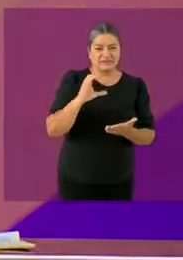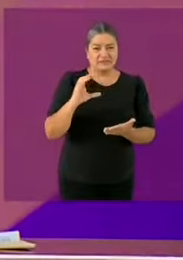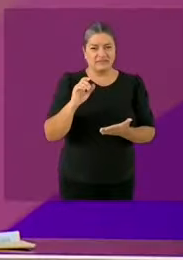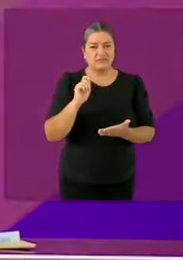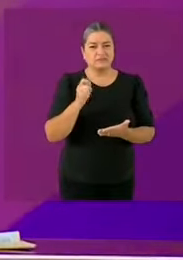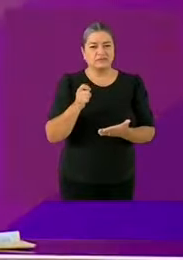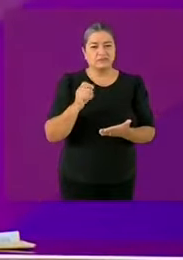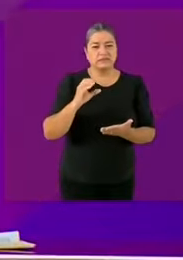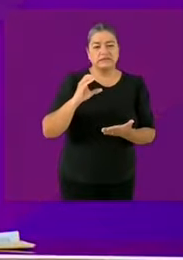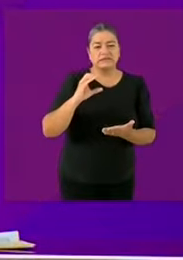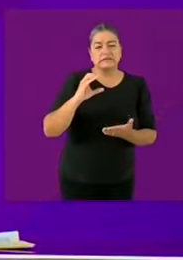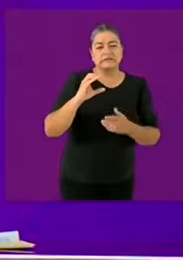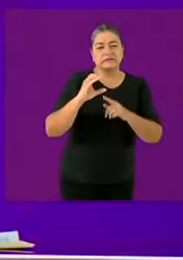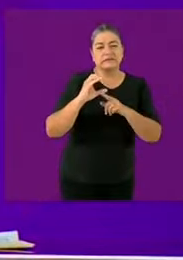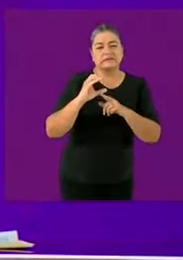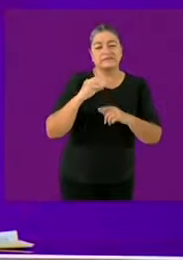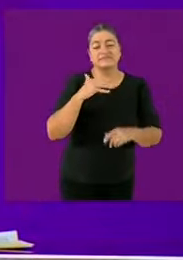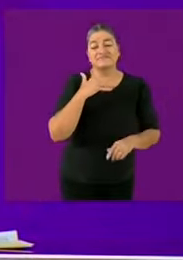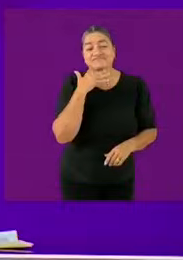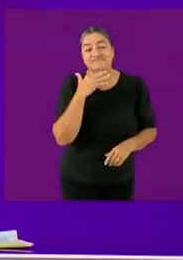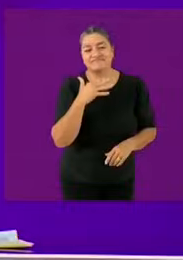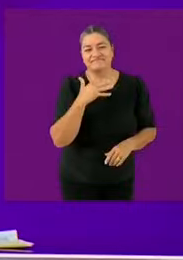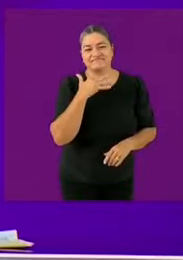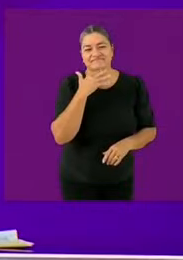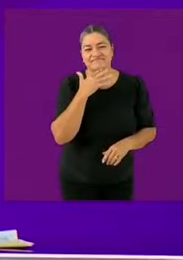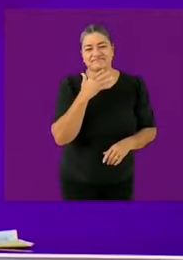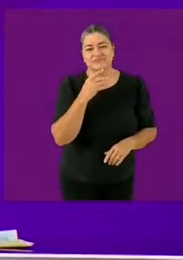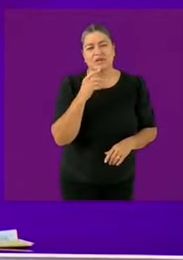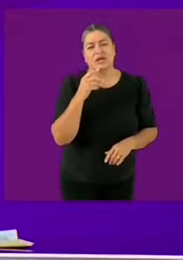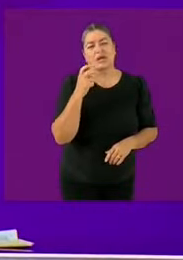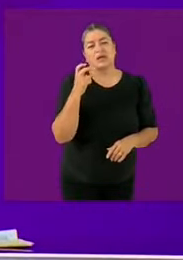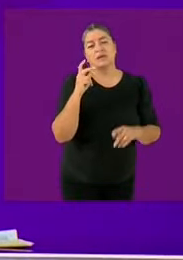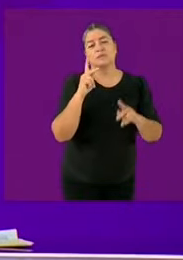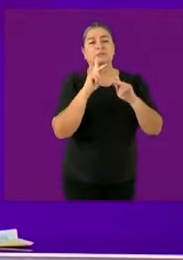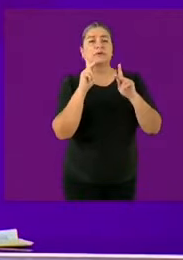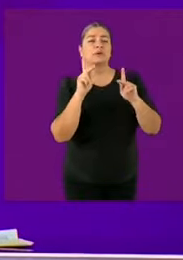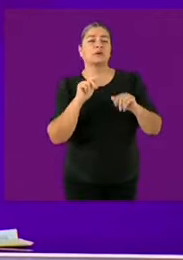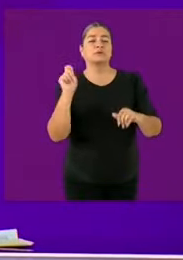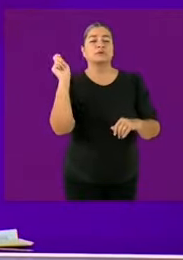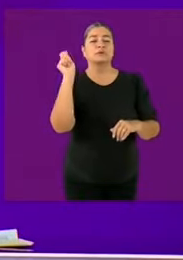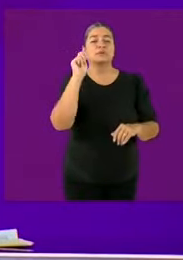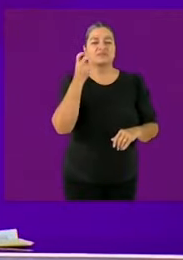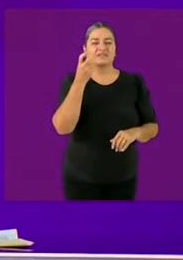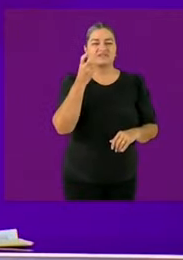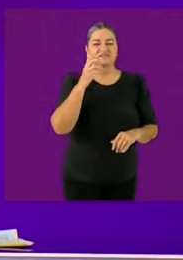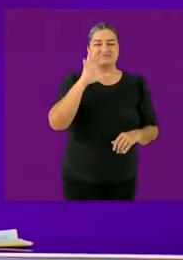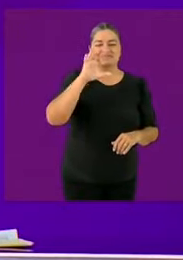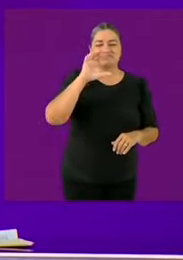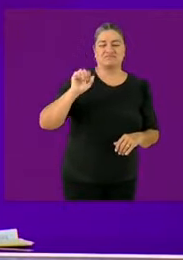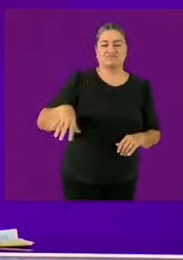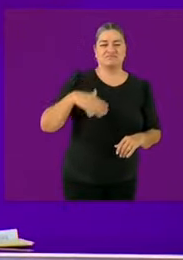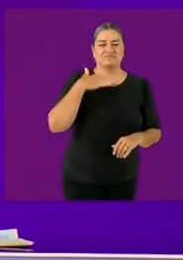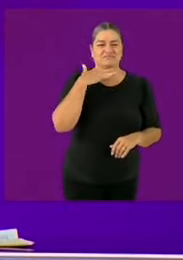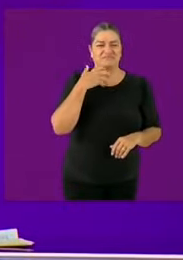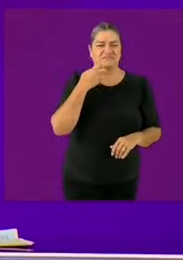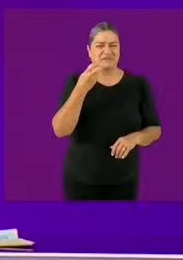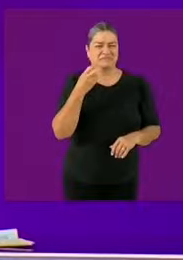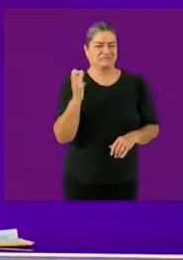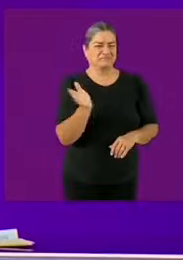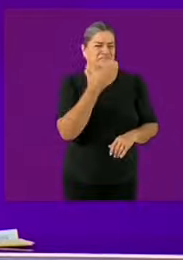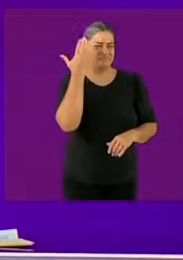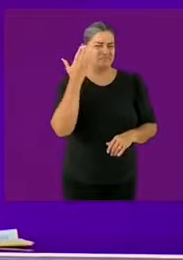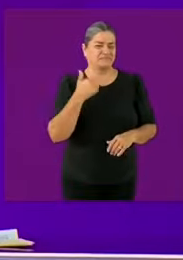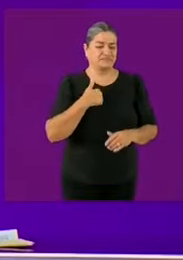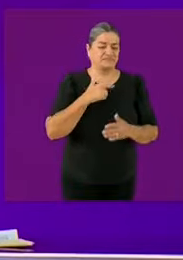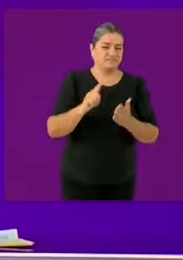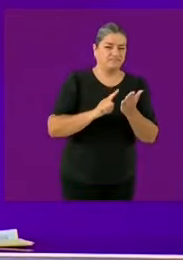voy a tirar el pañuelito blanco a la basura y voy a aplicar la ley. Vamos a castigar a los corruptos. Trátese